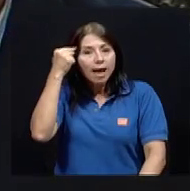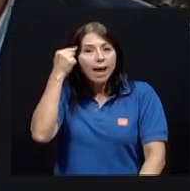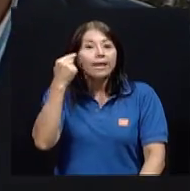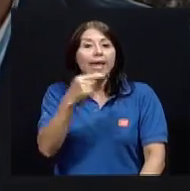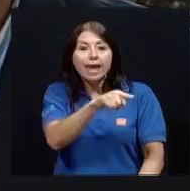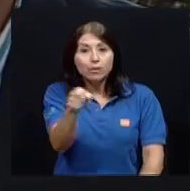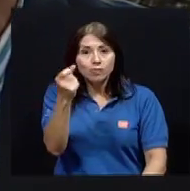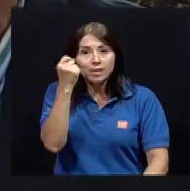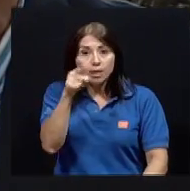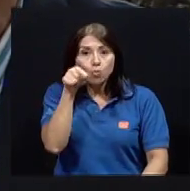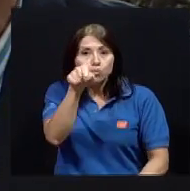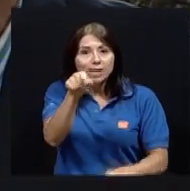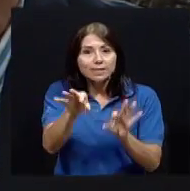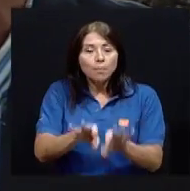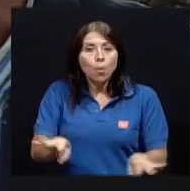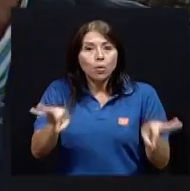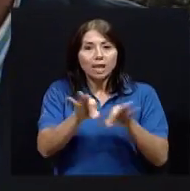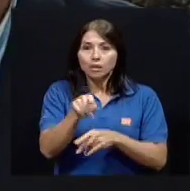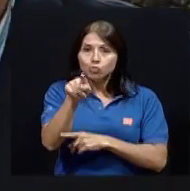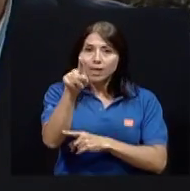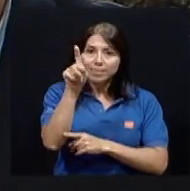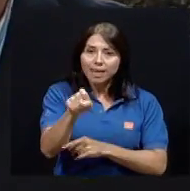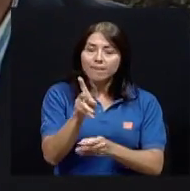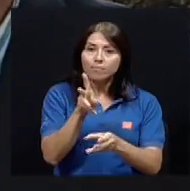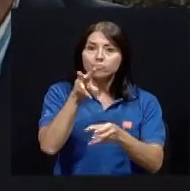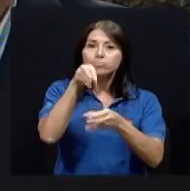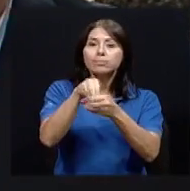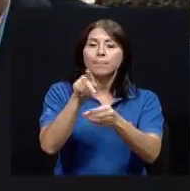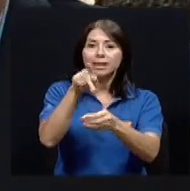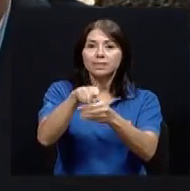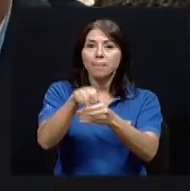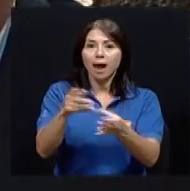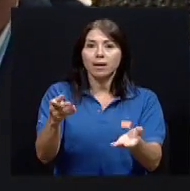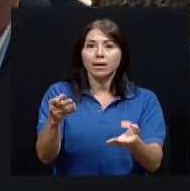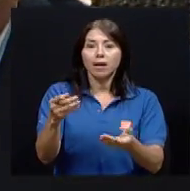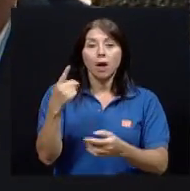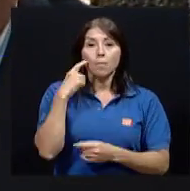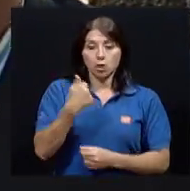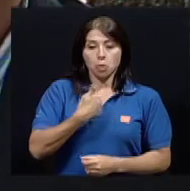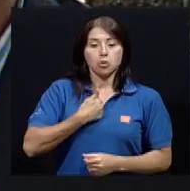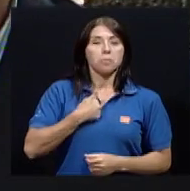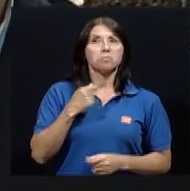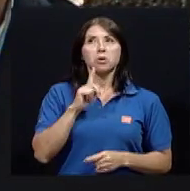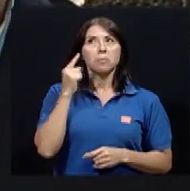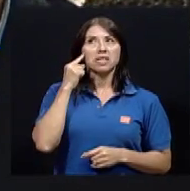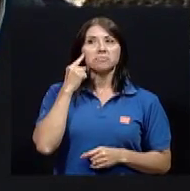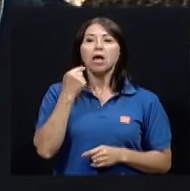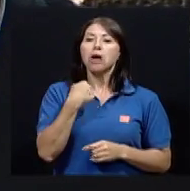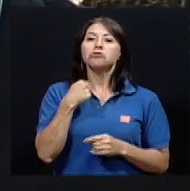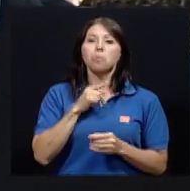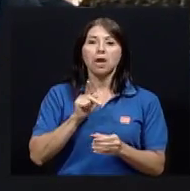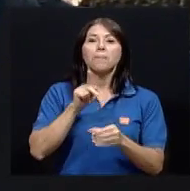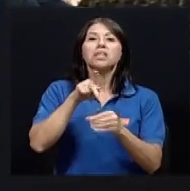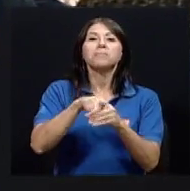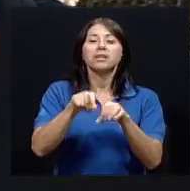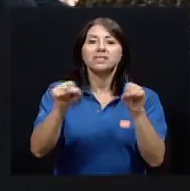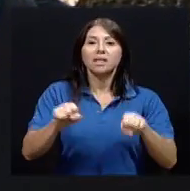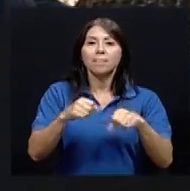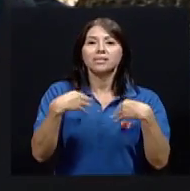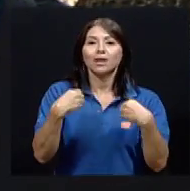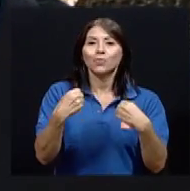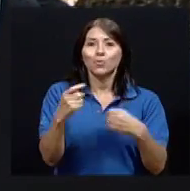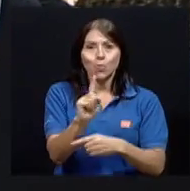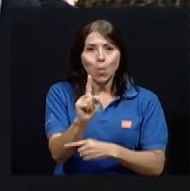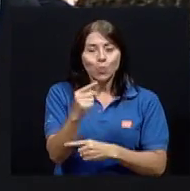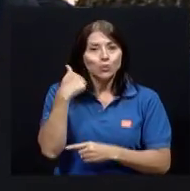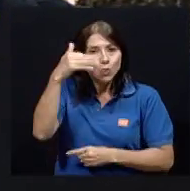usted es importante y usted tiene que empezar a participar. Porque nadie va a pensar a decir, bueno, yo voy a ser parte del sistema de salud por sí solo. Me imagino que